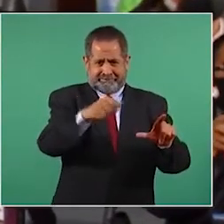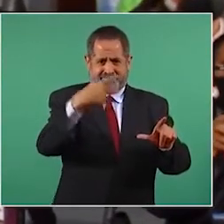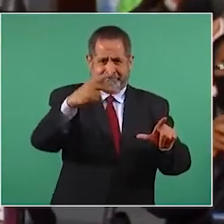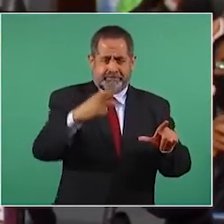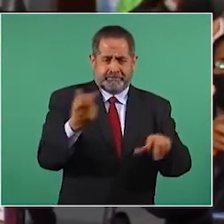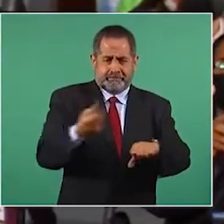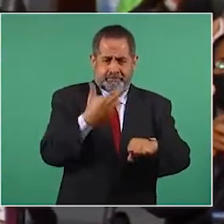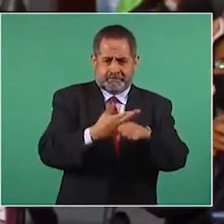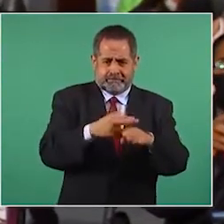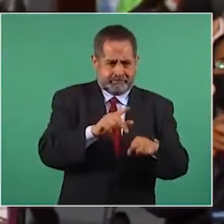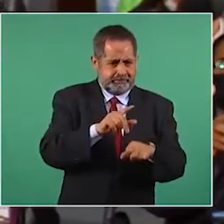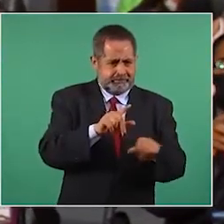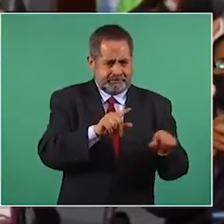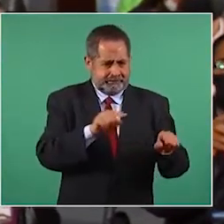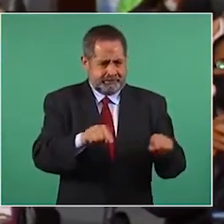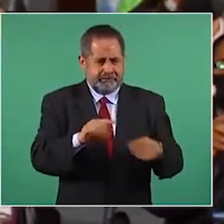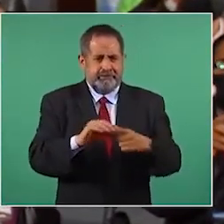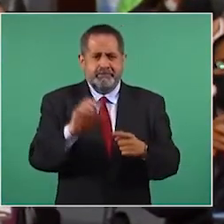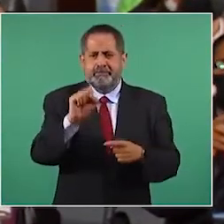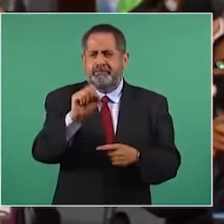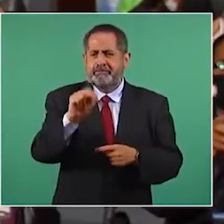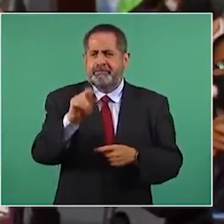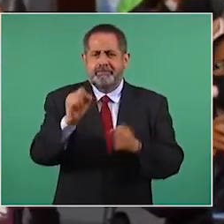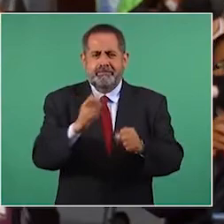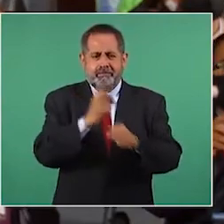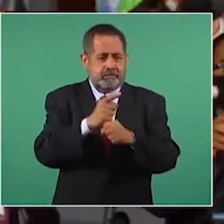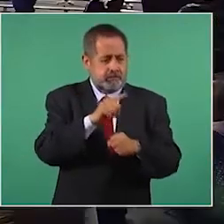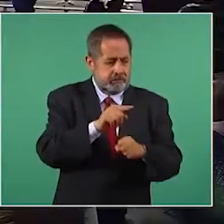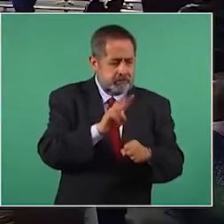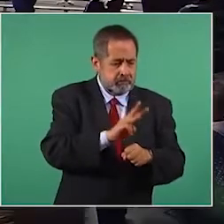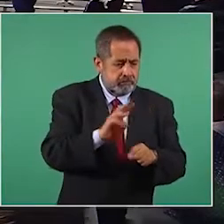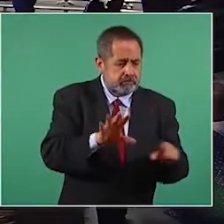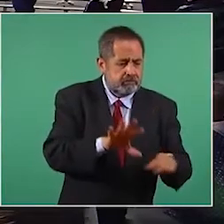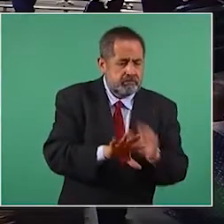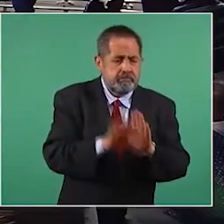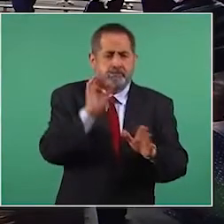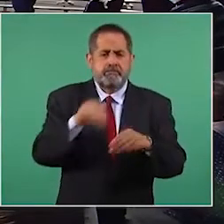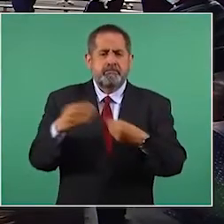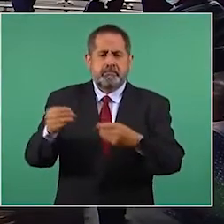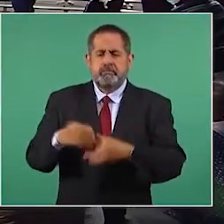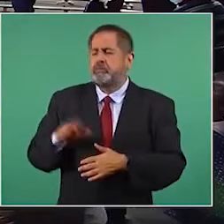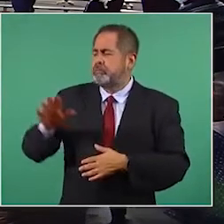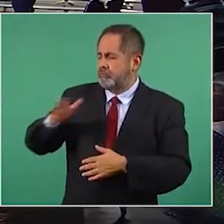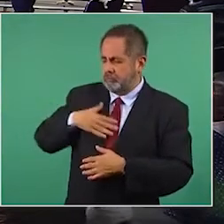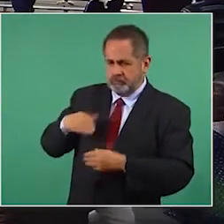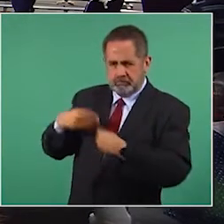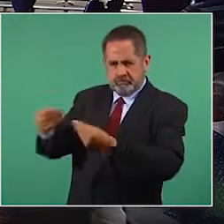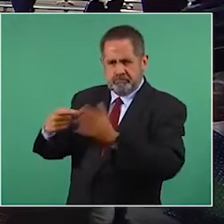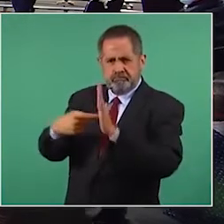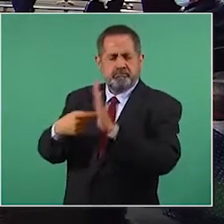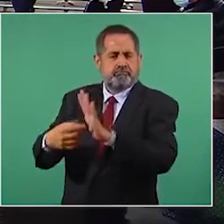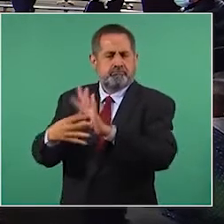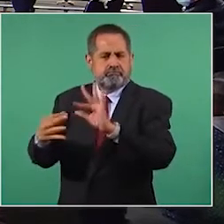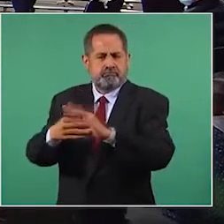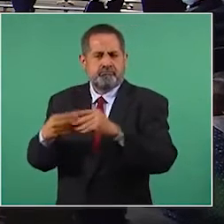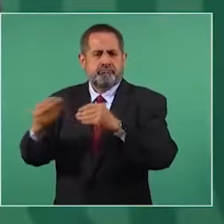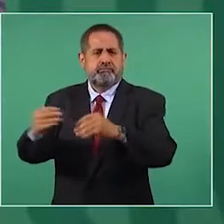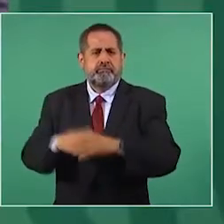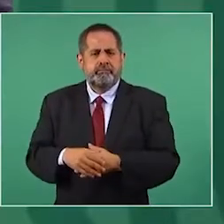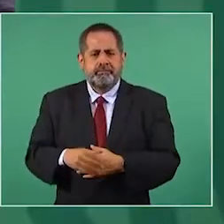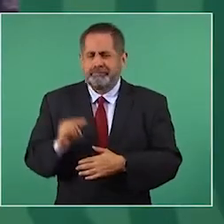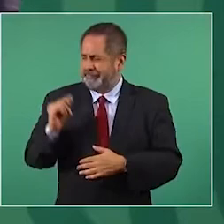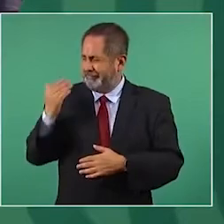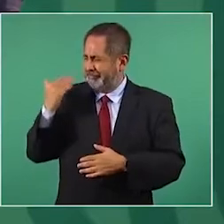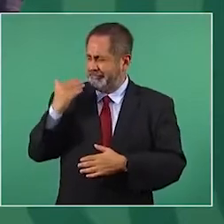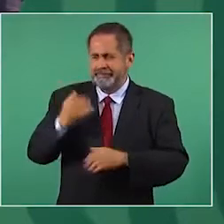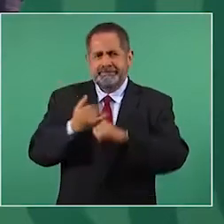del Secretariado Ejecutivo, del Sistema Nacional de Seguridad Pública. Te vamos a dar los datos y acabo de